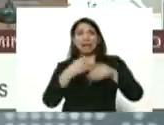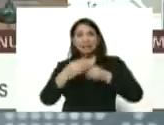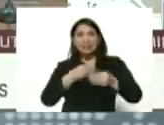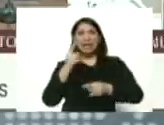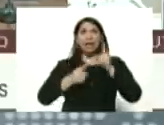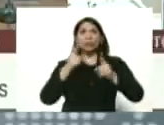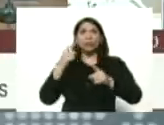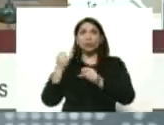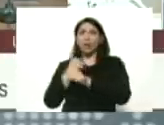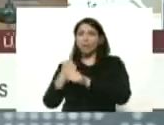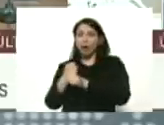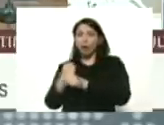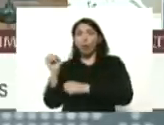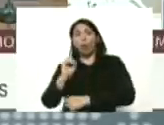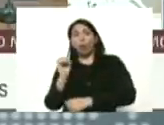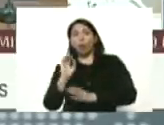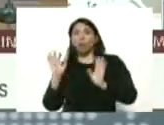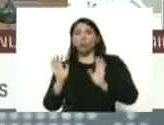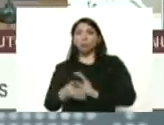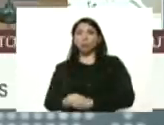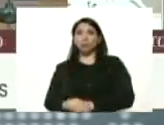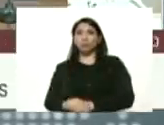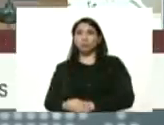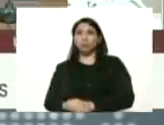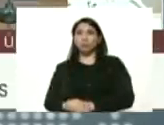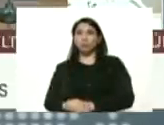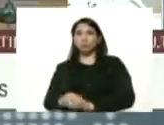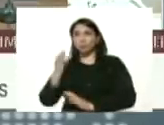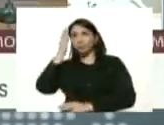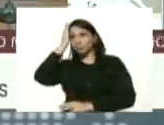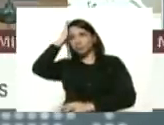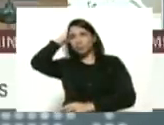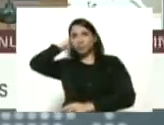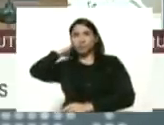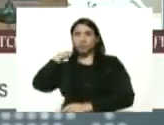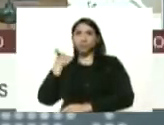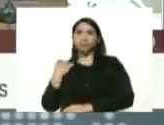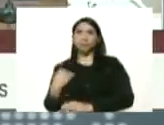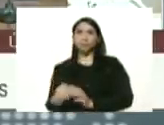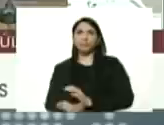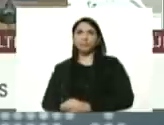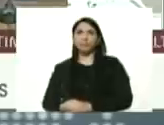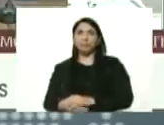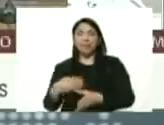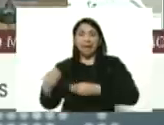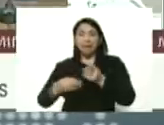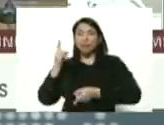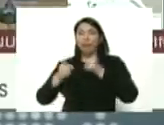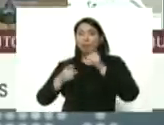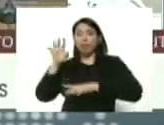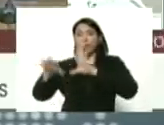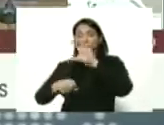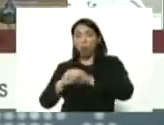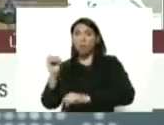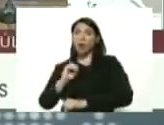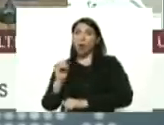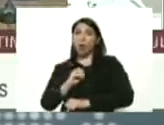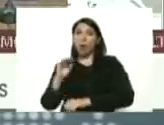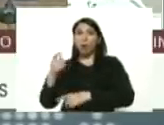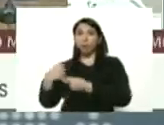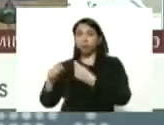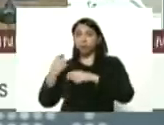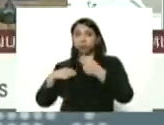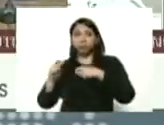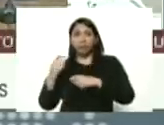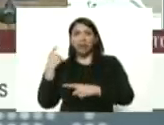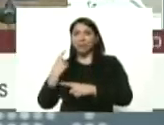o de haber hecho alguna compra alguna diligencia comercial